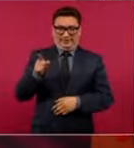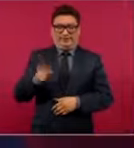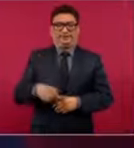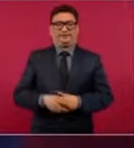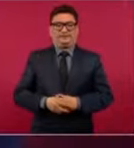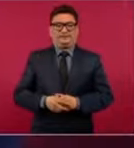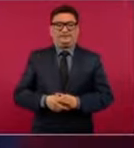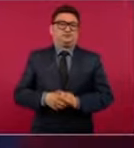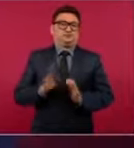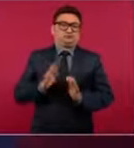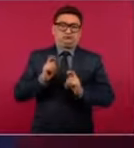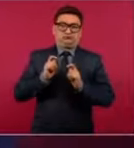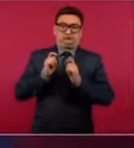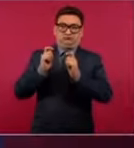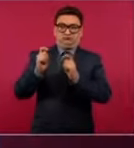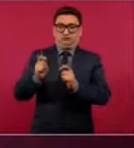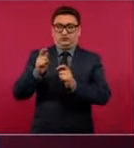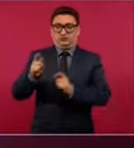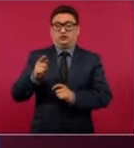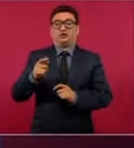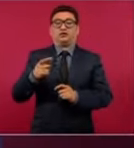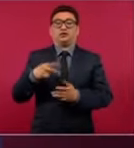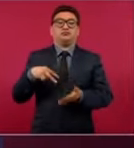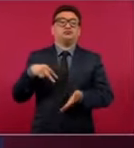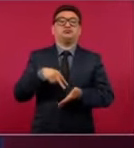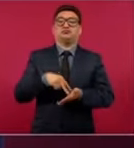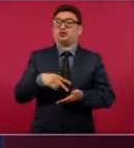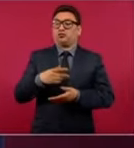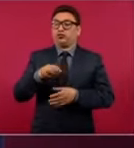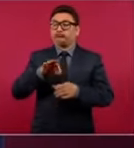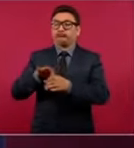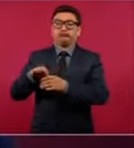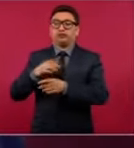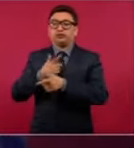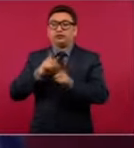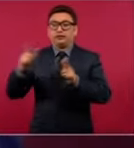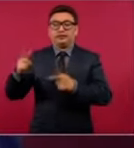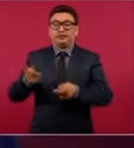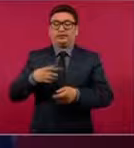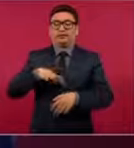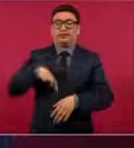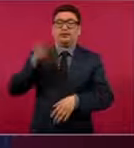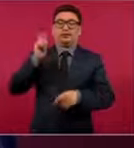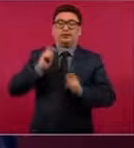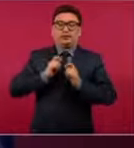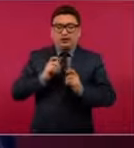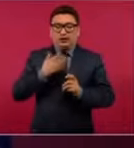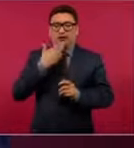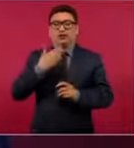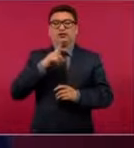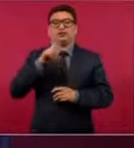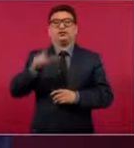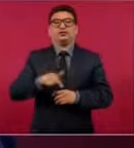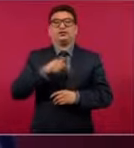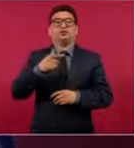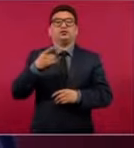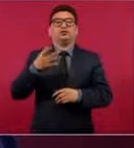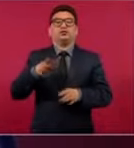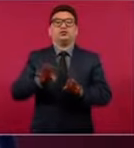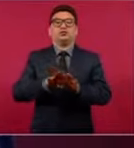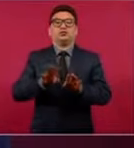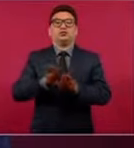supuestamente para establecer la democracia y lleva a cabo un fraude electoral